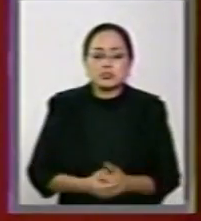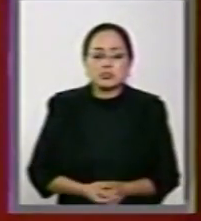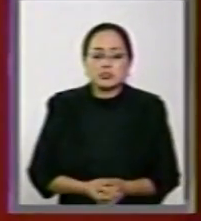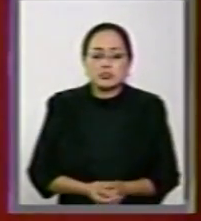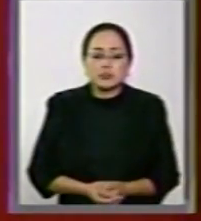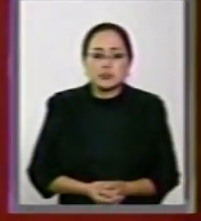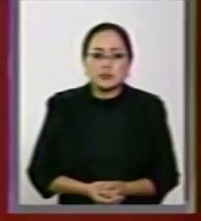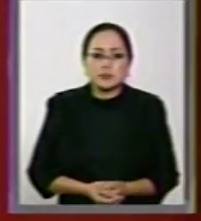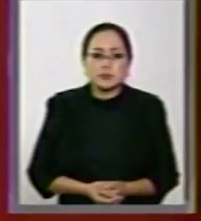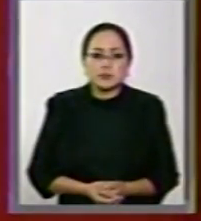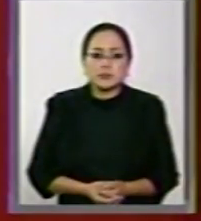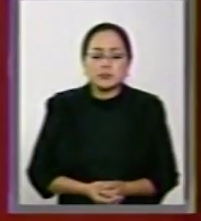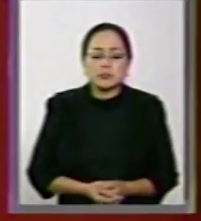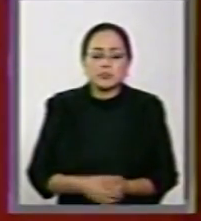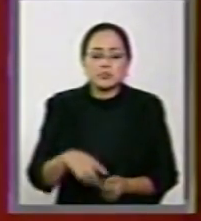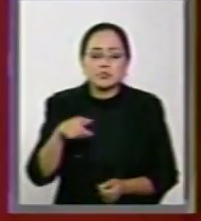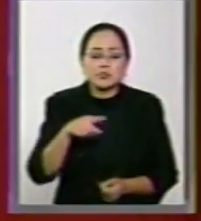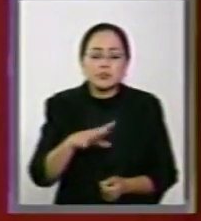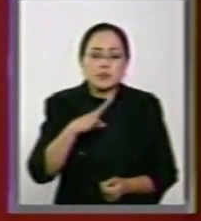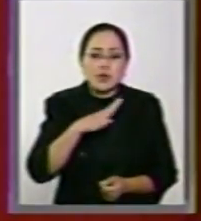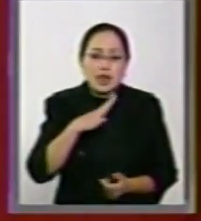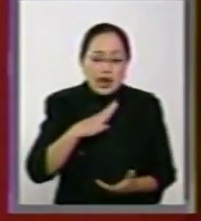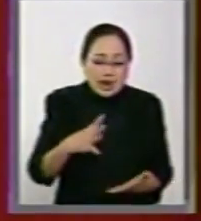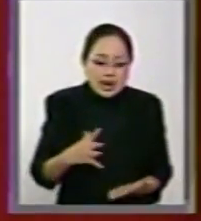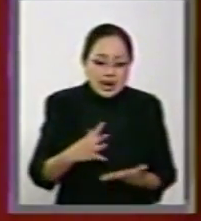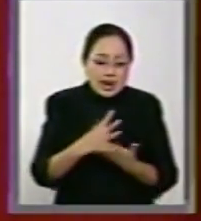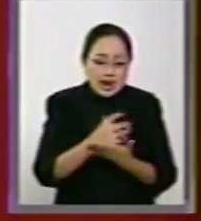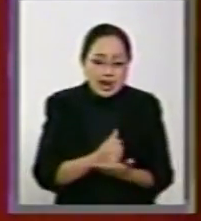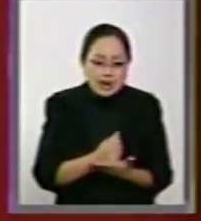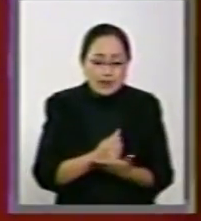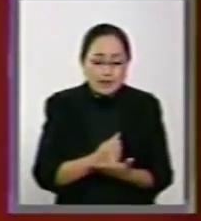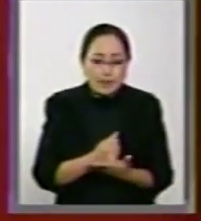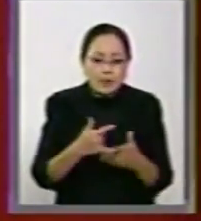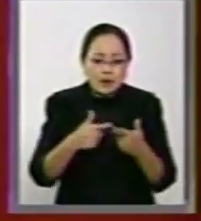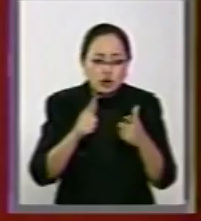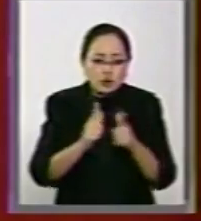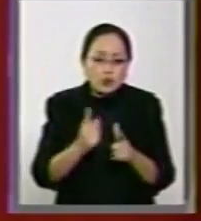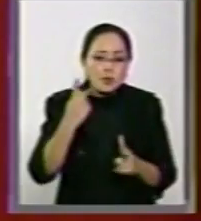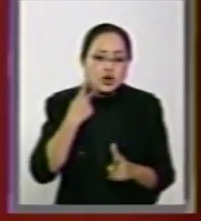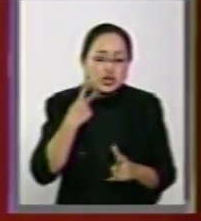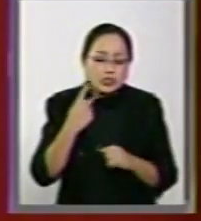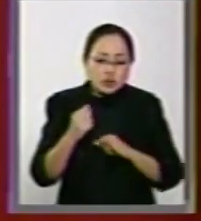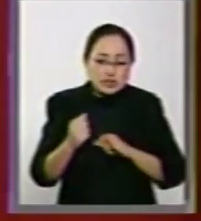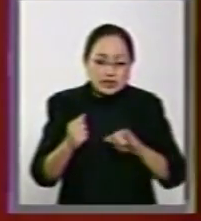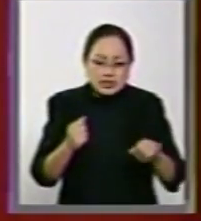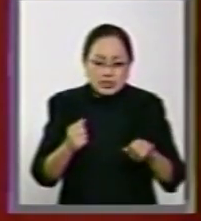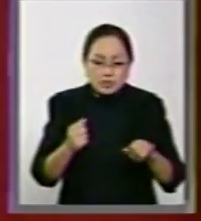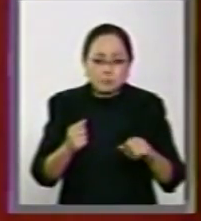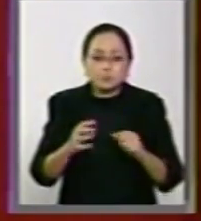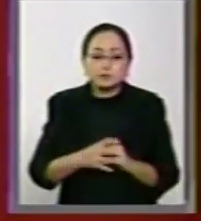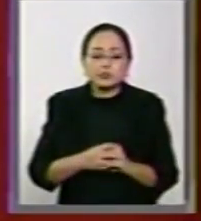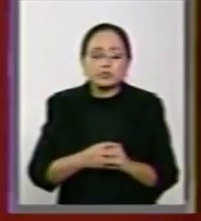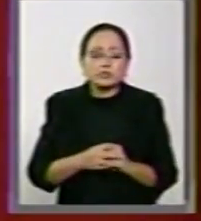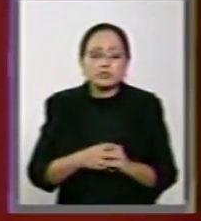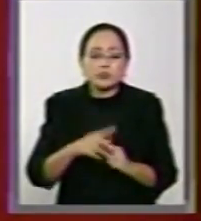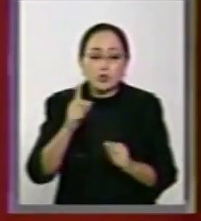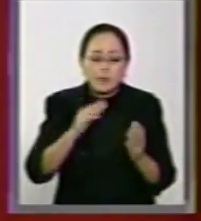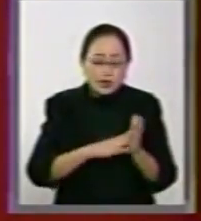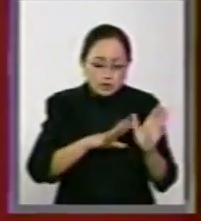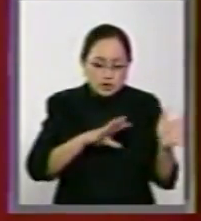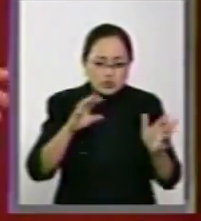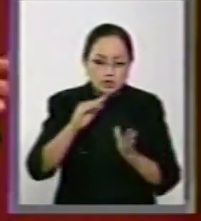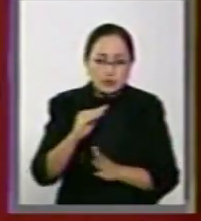en que gana la izquierda en el 97, esta ciudad, después de